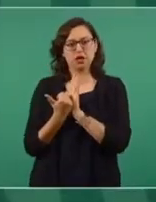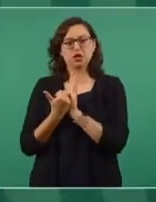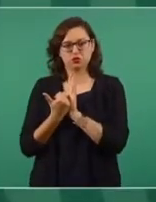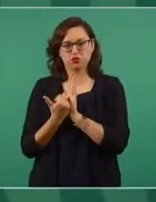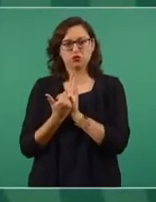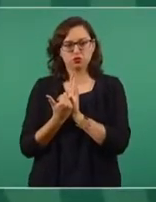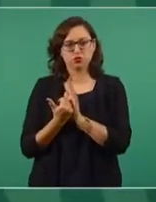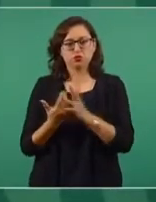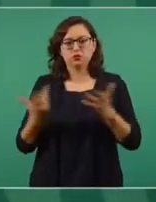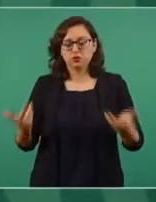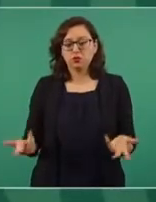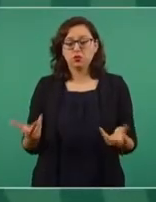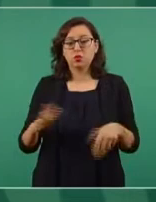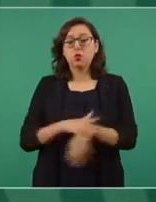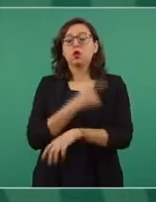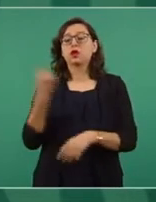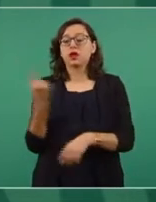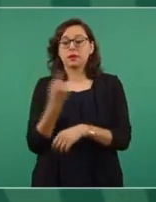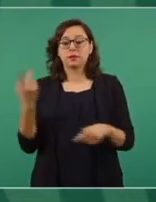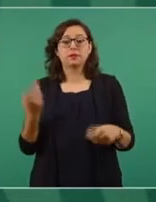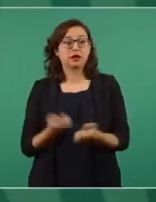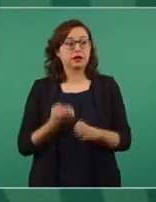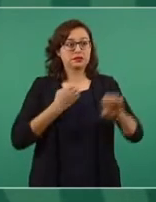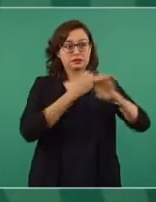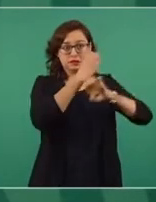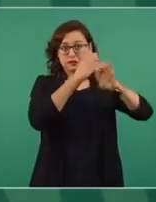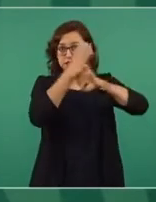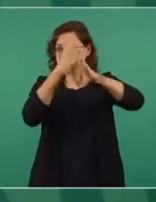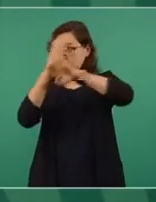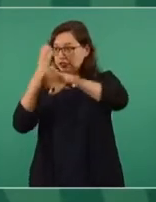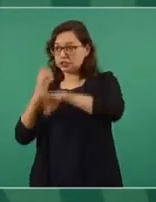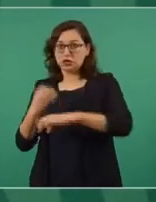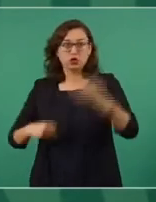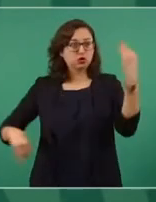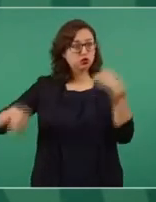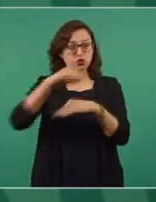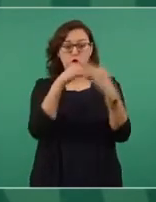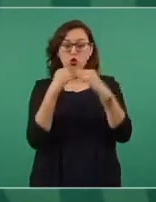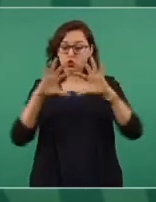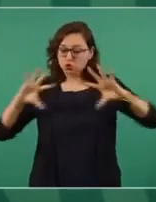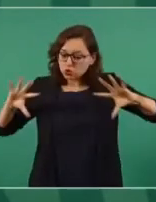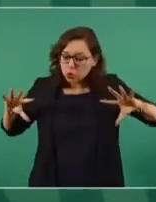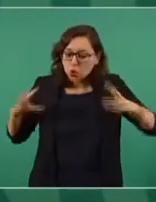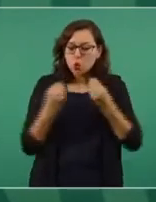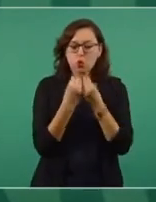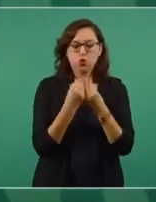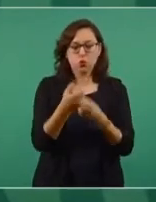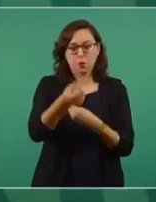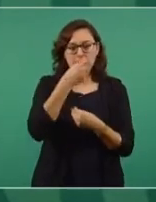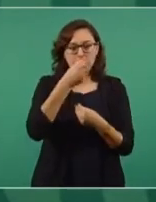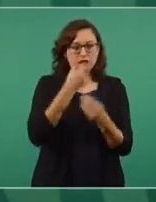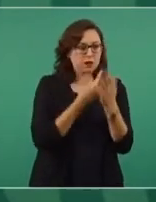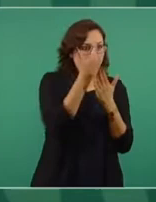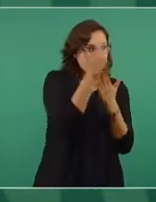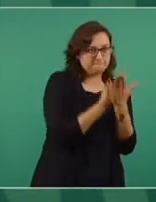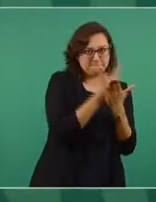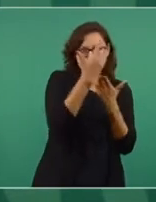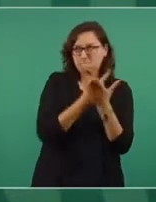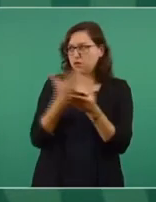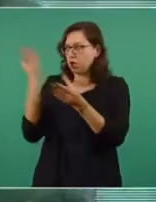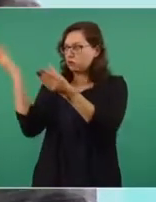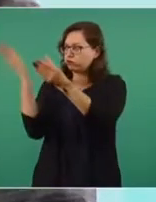construyó un solo compendio nacional de medicamentos con la demanda agregada de todas las